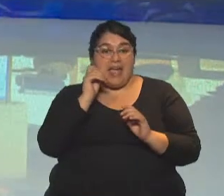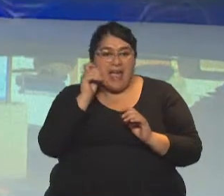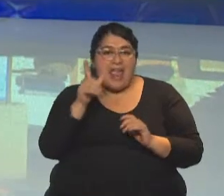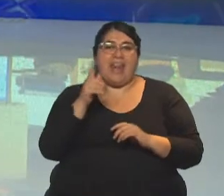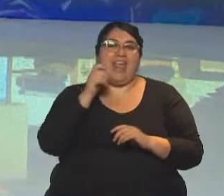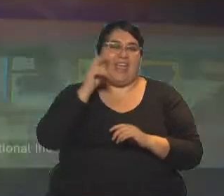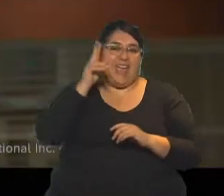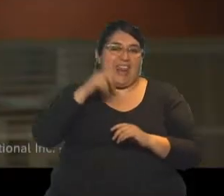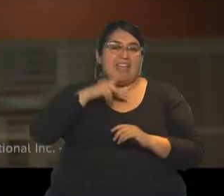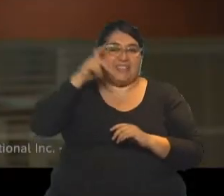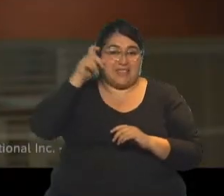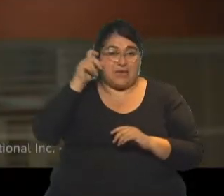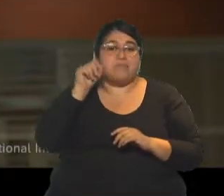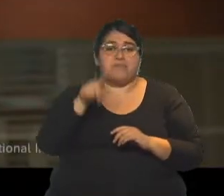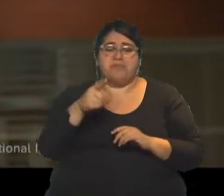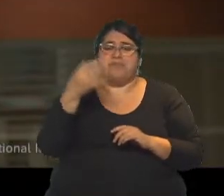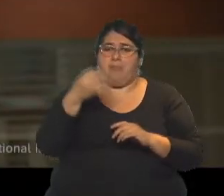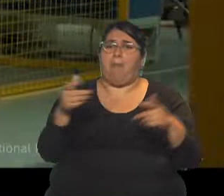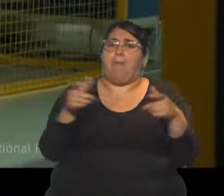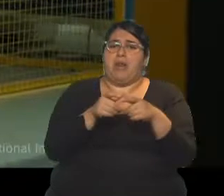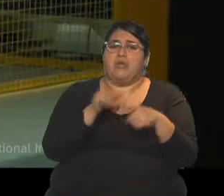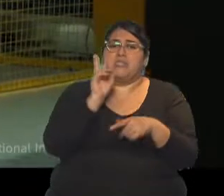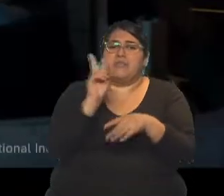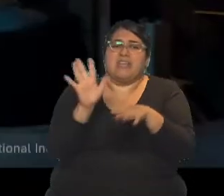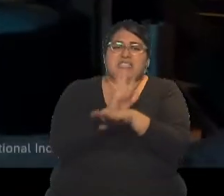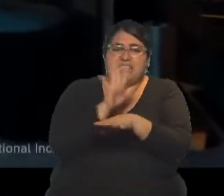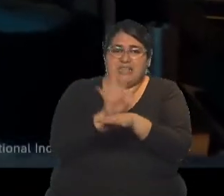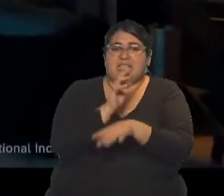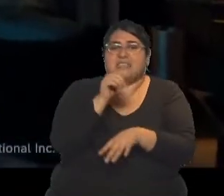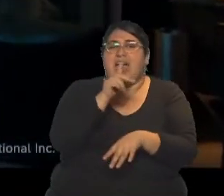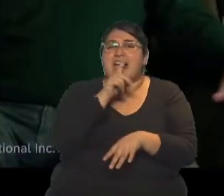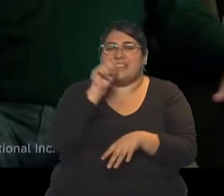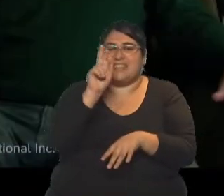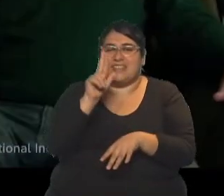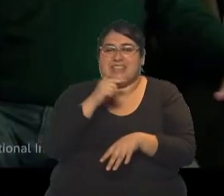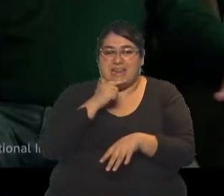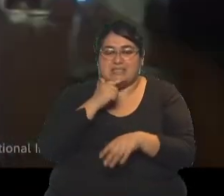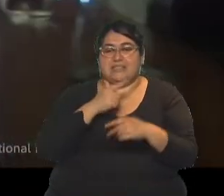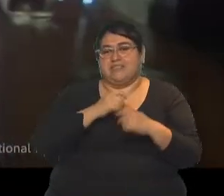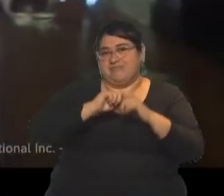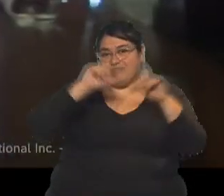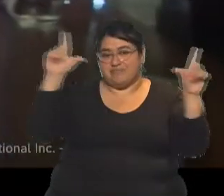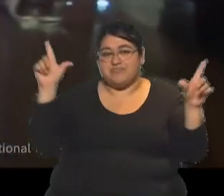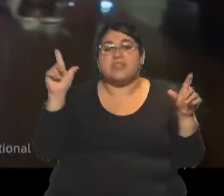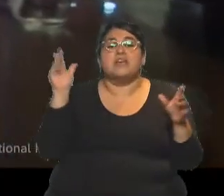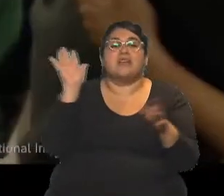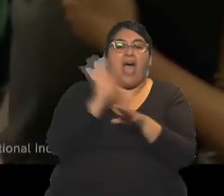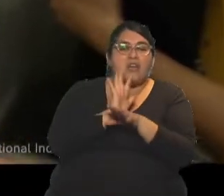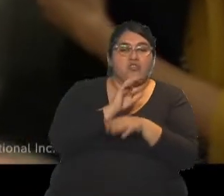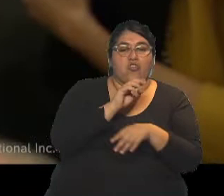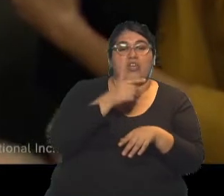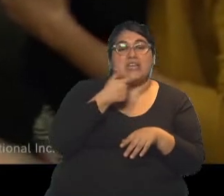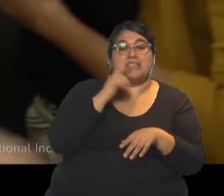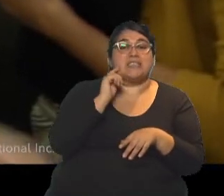película, hablo ahora, es una película que se puede ver también en los cines Atlas. El gerente está protagonizada por Leo Esbaraglia y Carla Peterson,